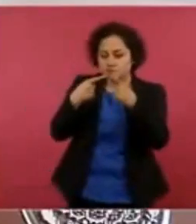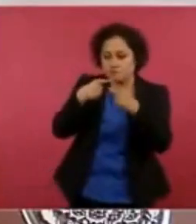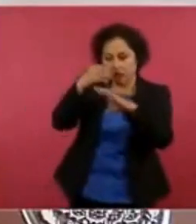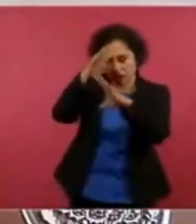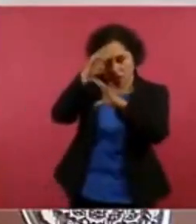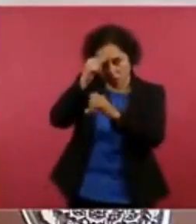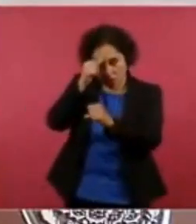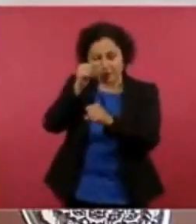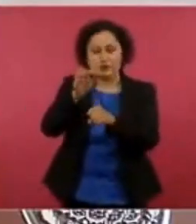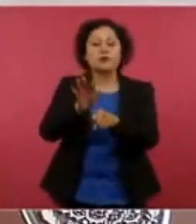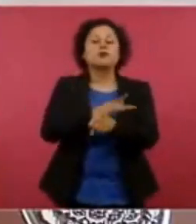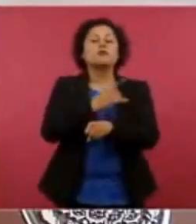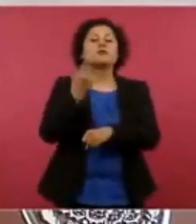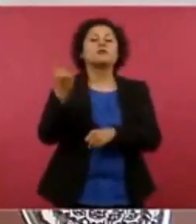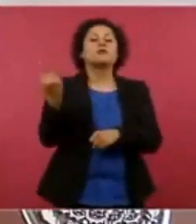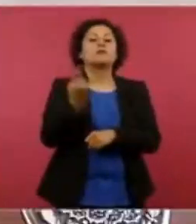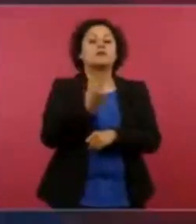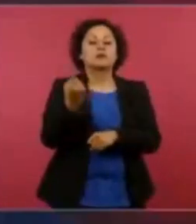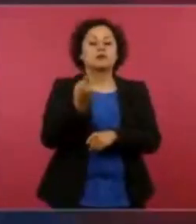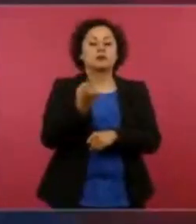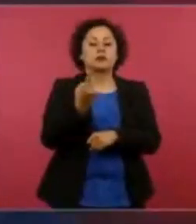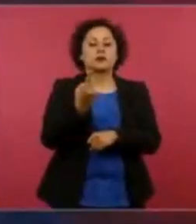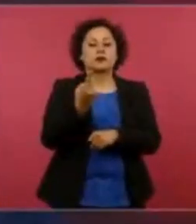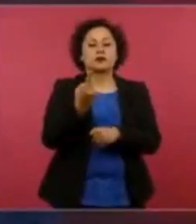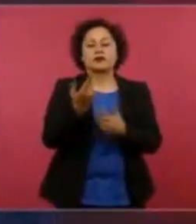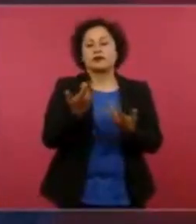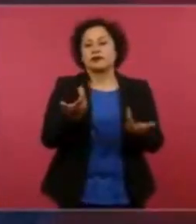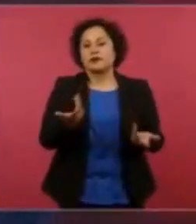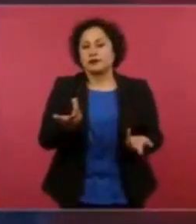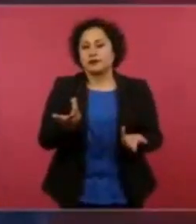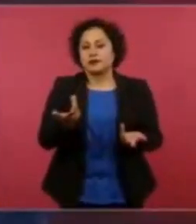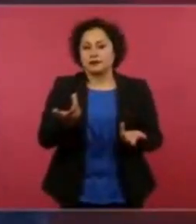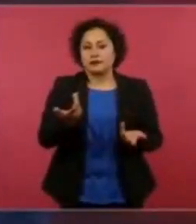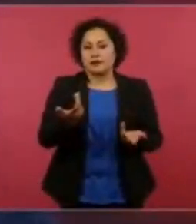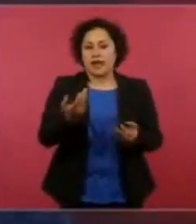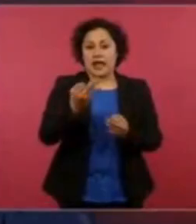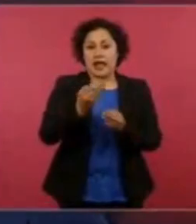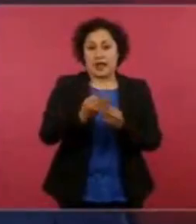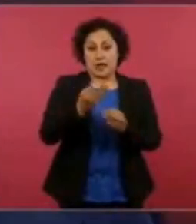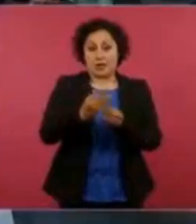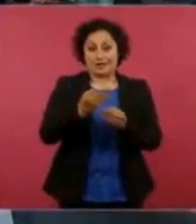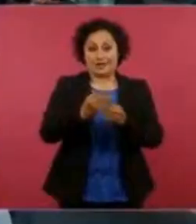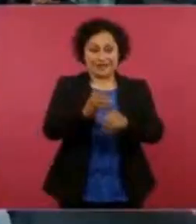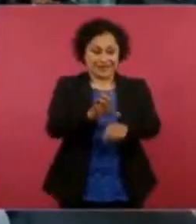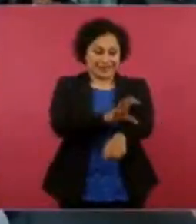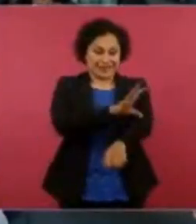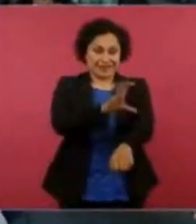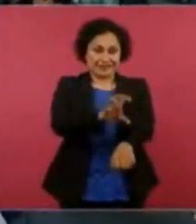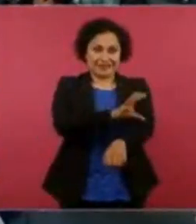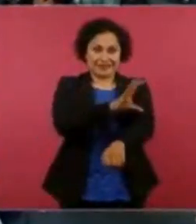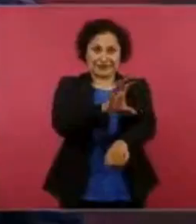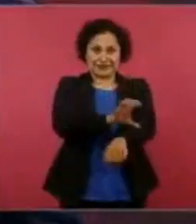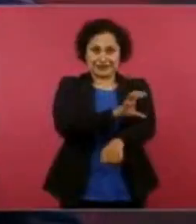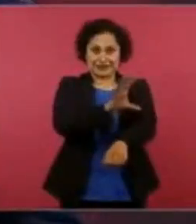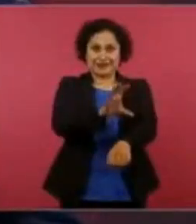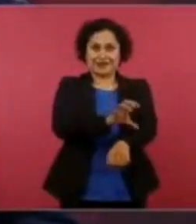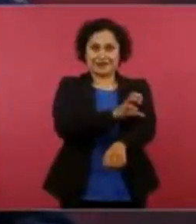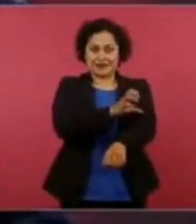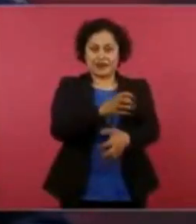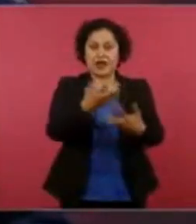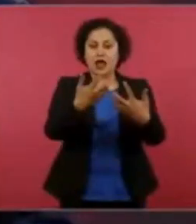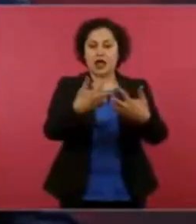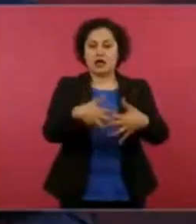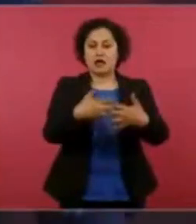no todavía, la mitad de la generación de la energía eléctrica se produce con empresas